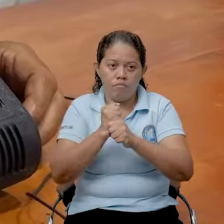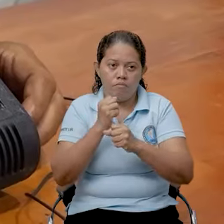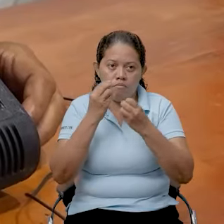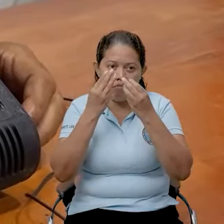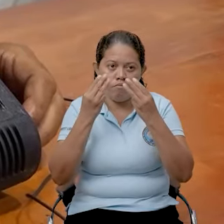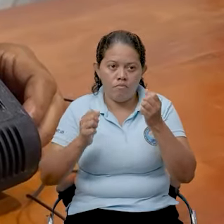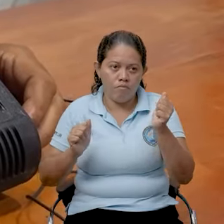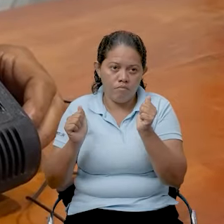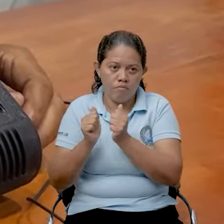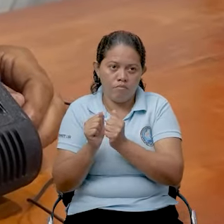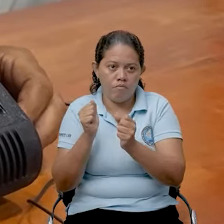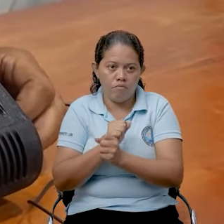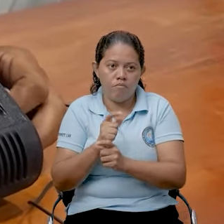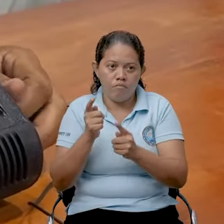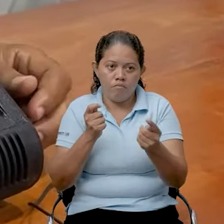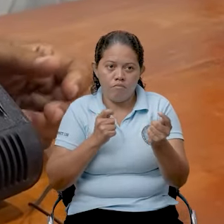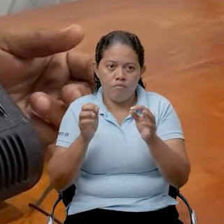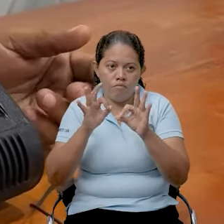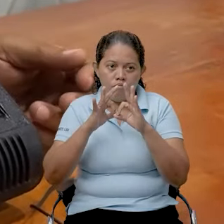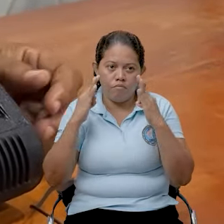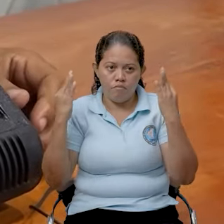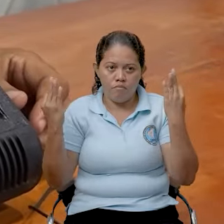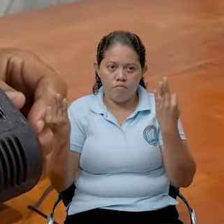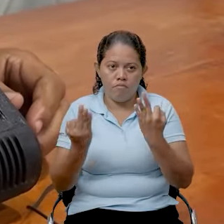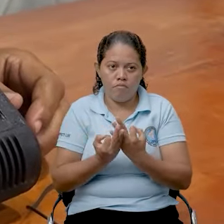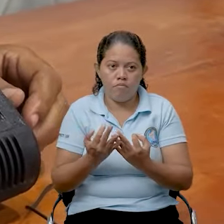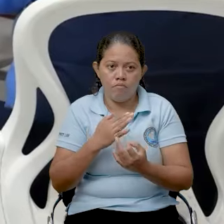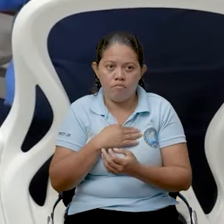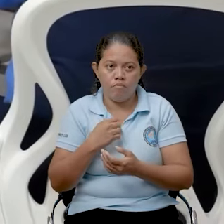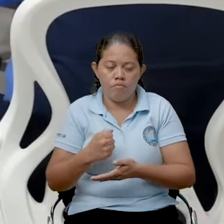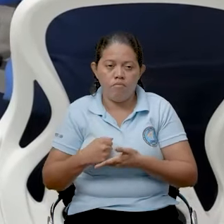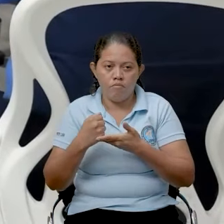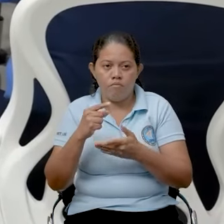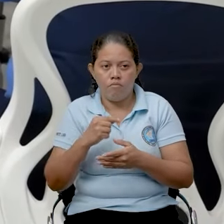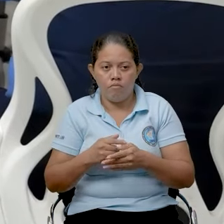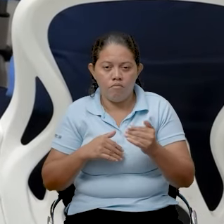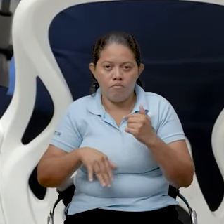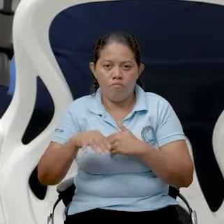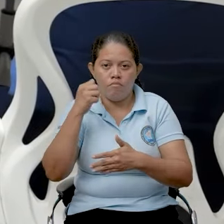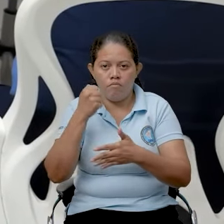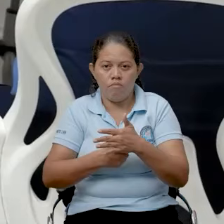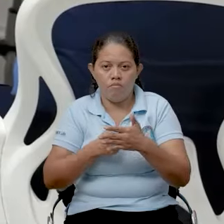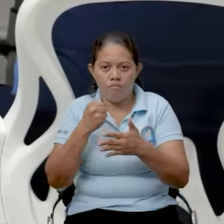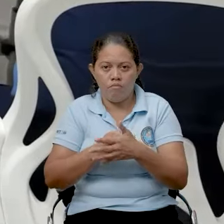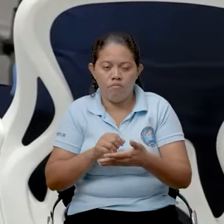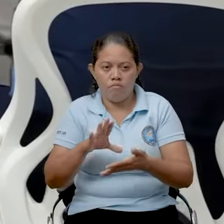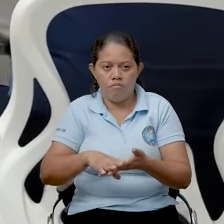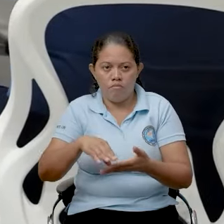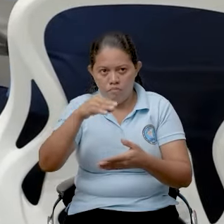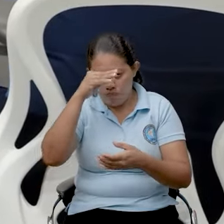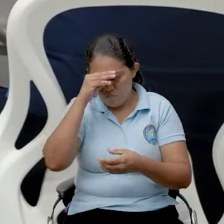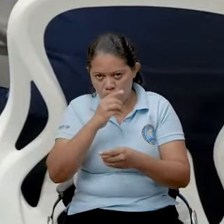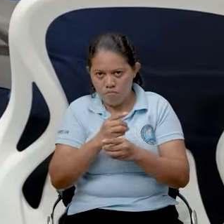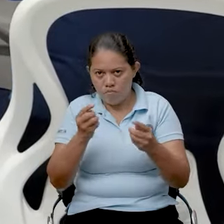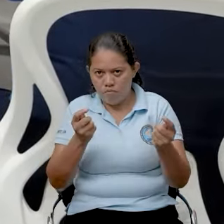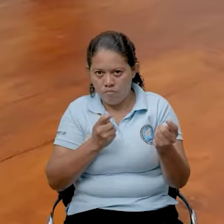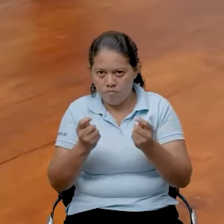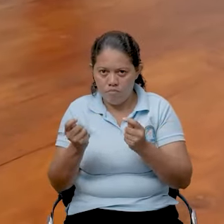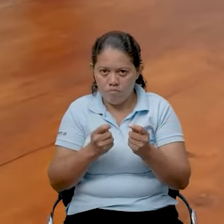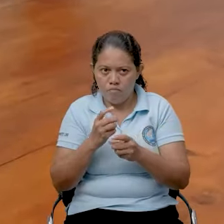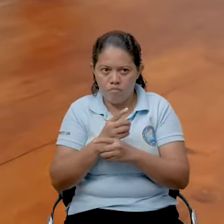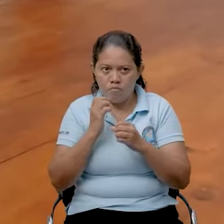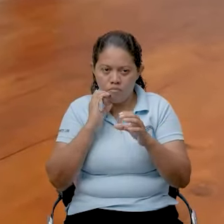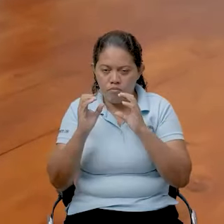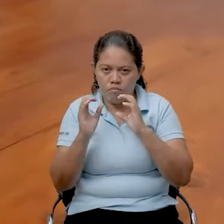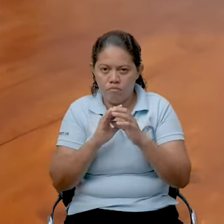materia de acompañamiento y atención a la familia. Se ha venido haciendo un gran esfuerzo para poder estar conectados y